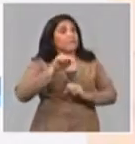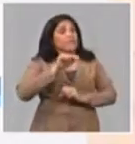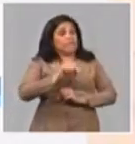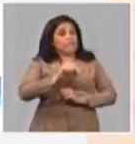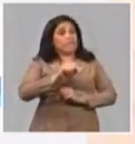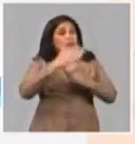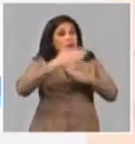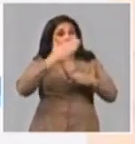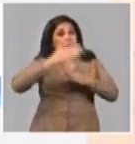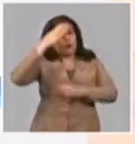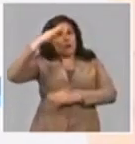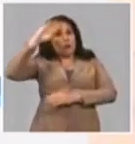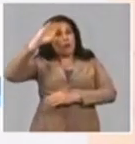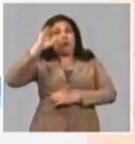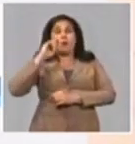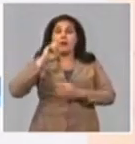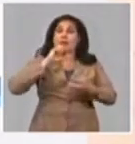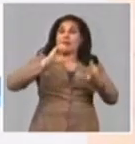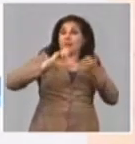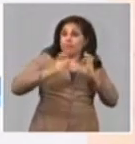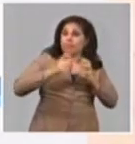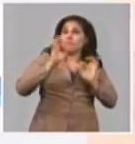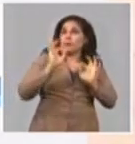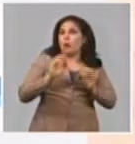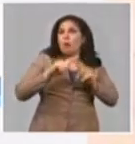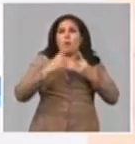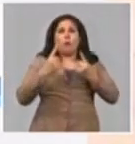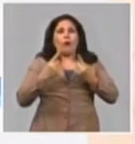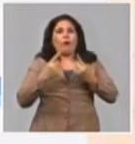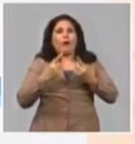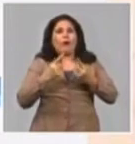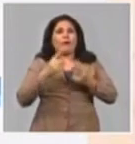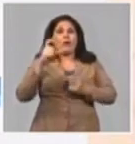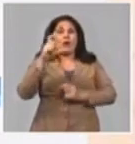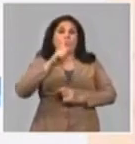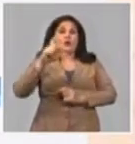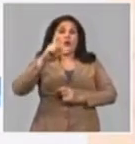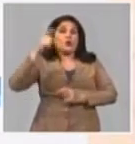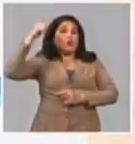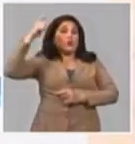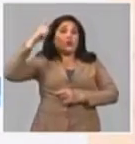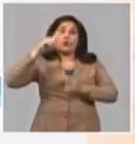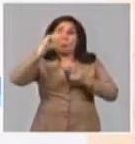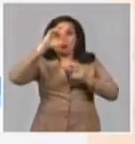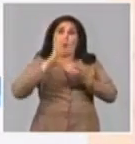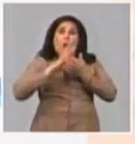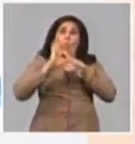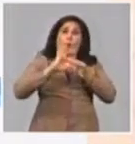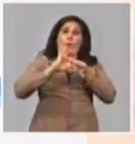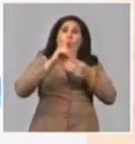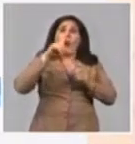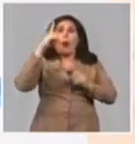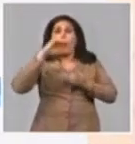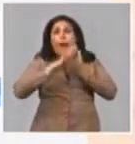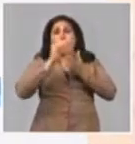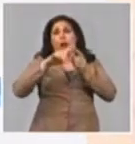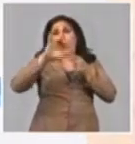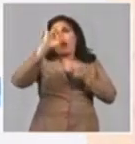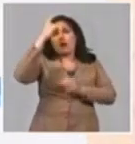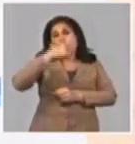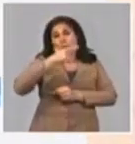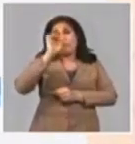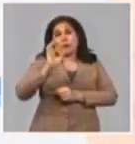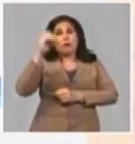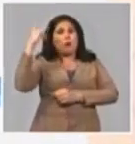con la parte de Zongo a la Maya, San Luis, Palma Soriano,